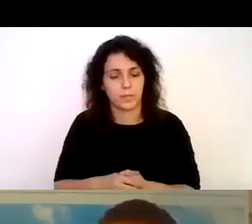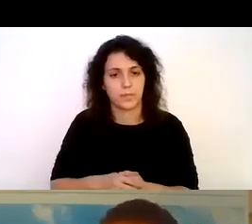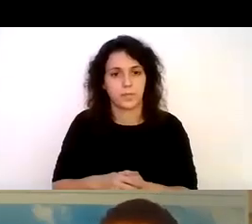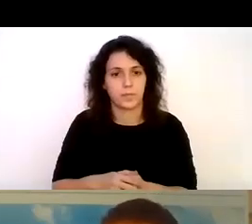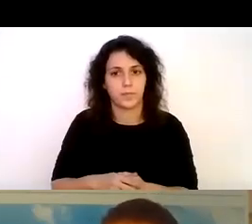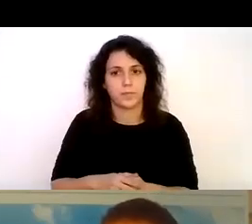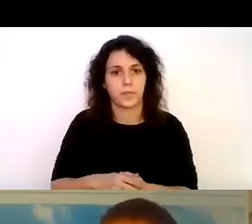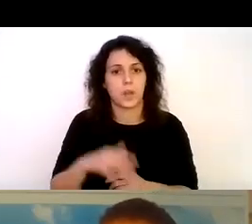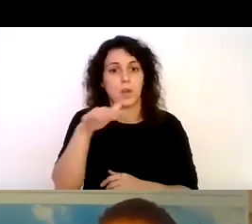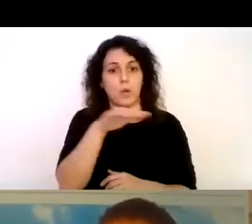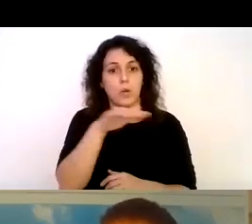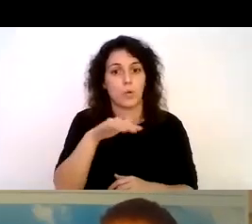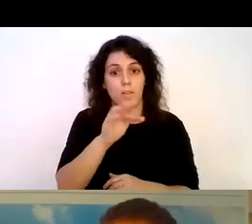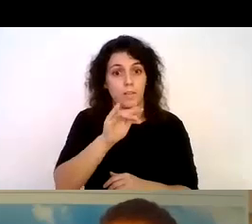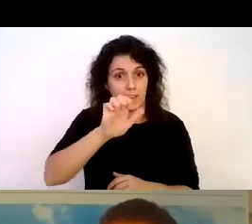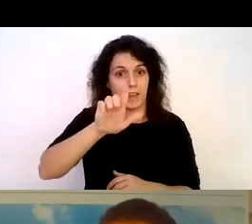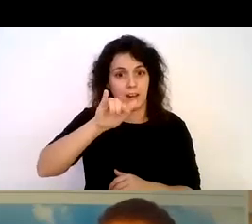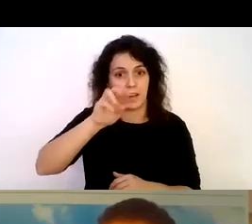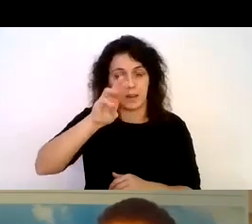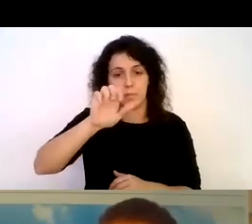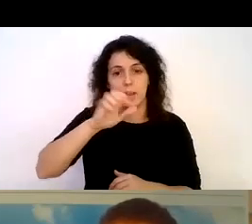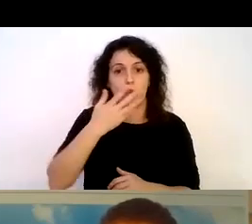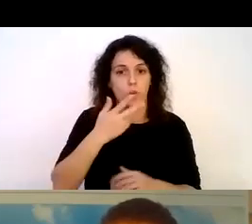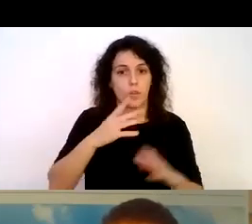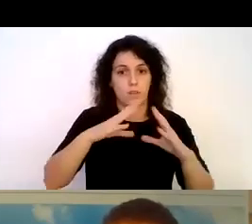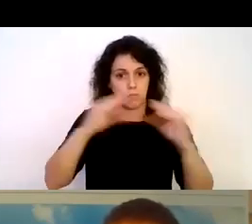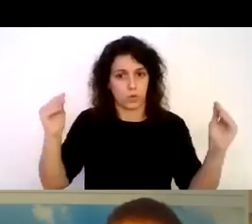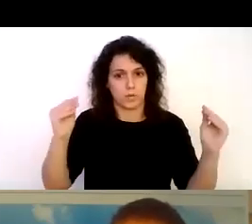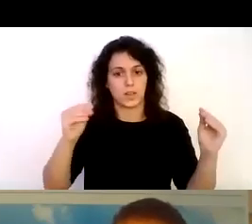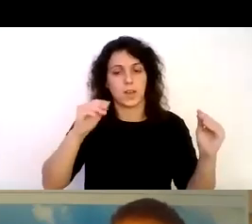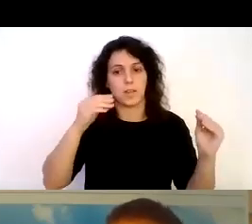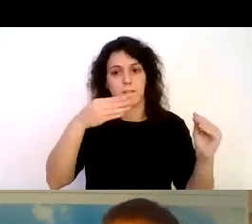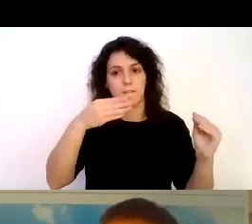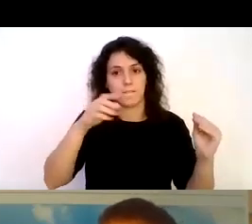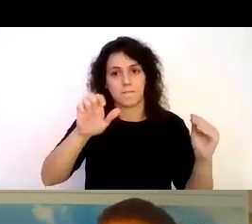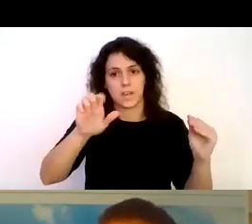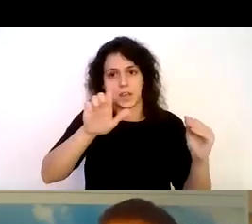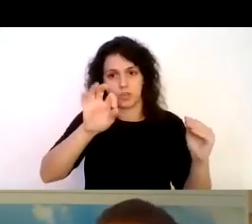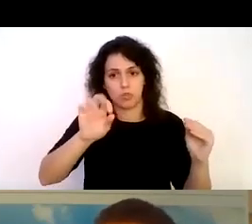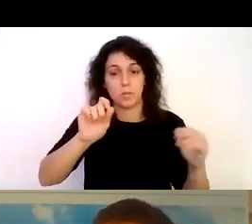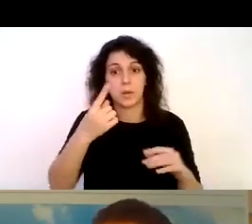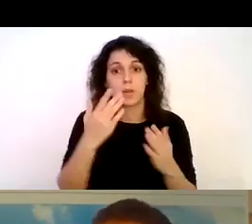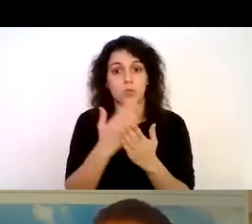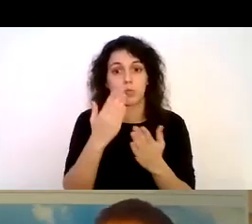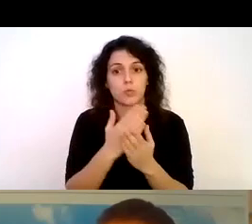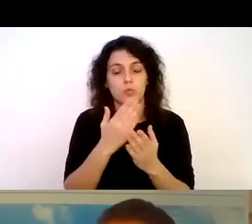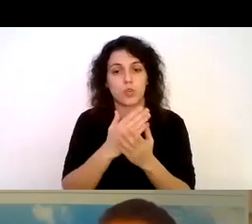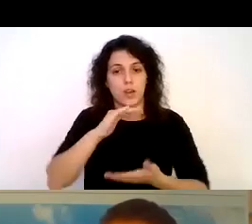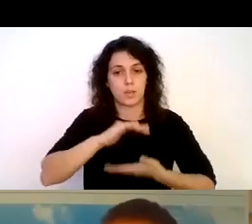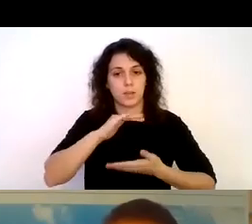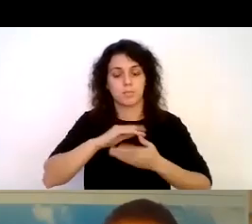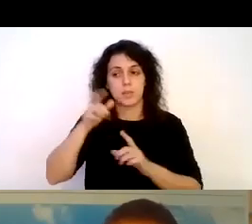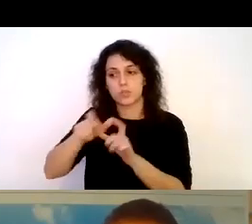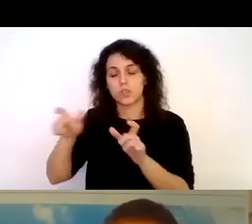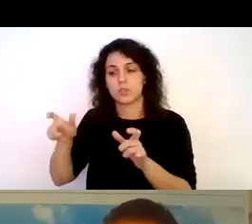un lugar que Felipe conoce bien que es la Universidad Andrés Bello me dictó el primer curso de capacitación a profesionales en